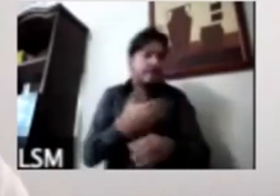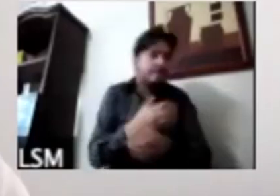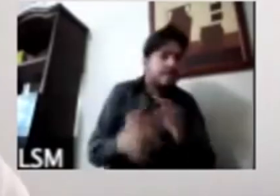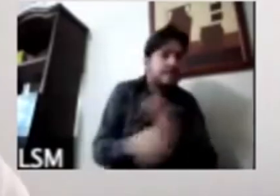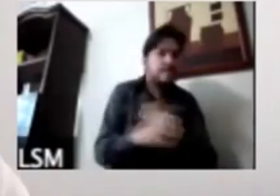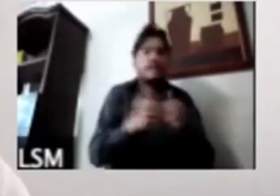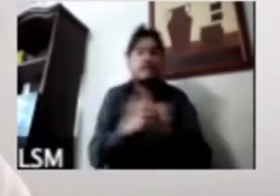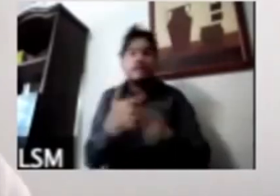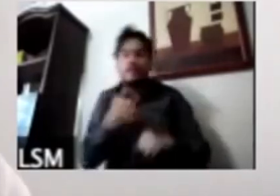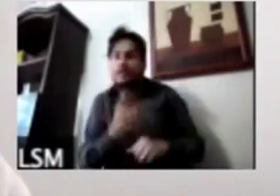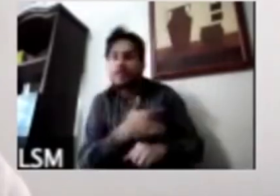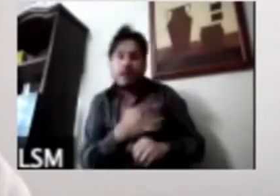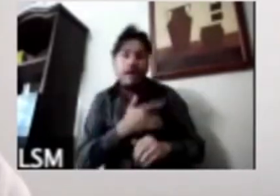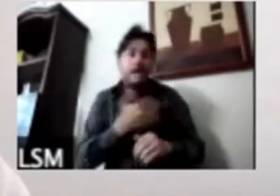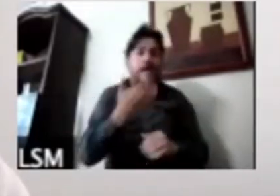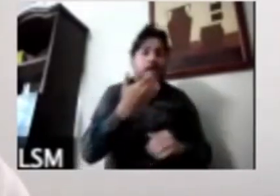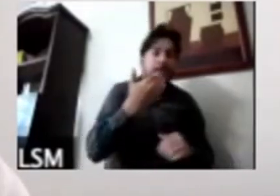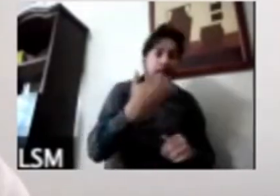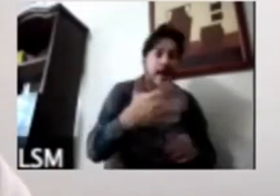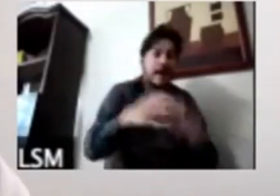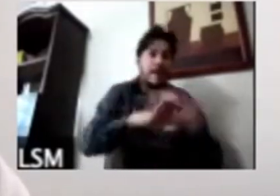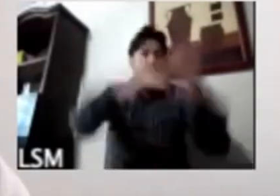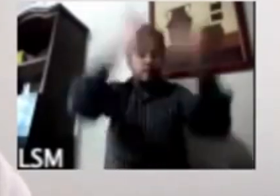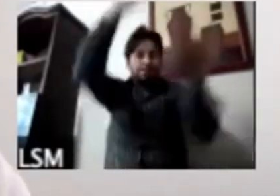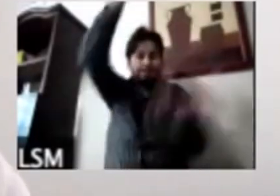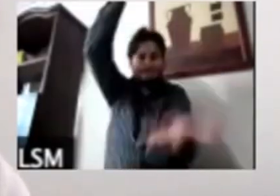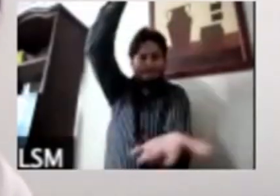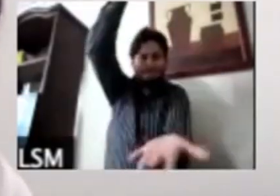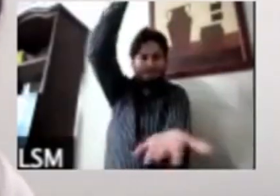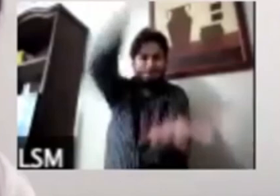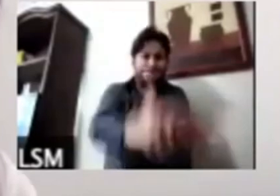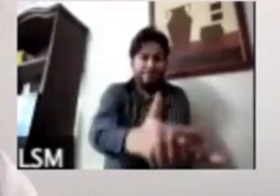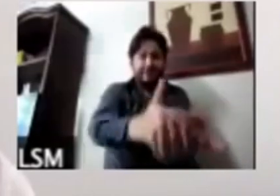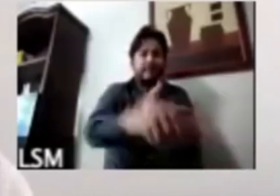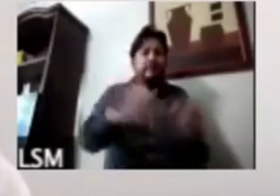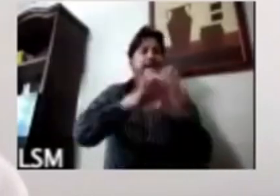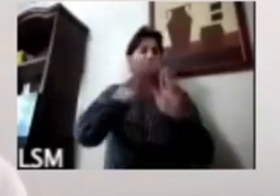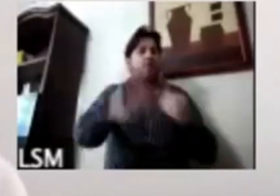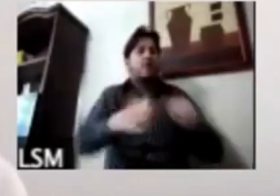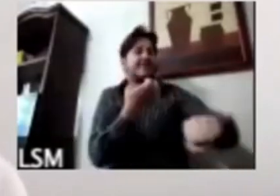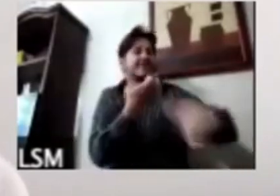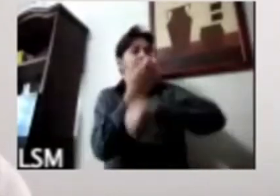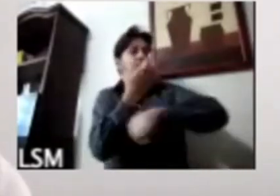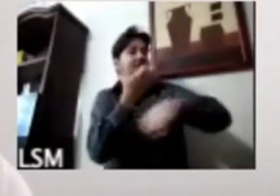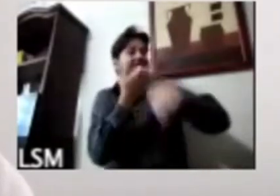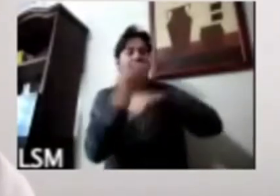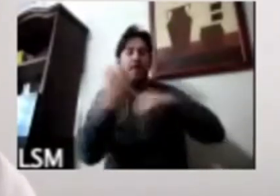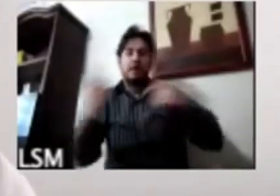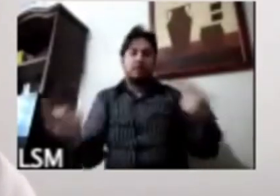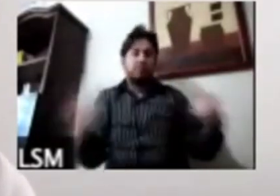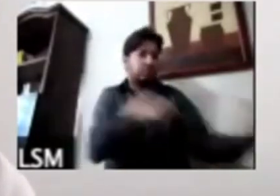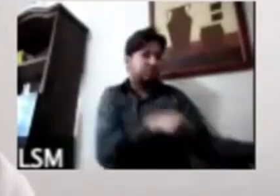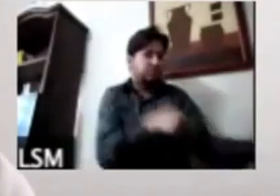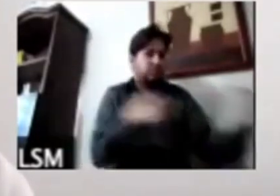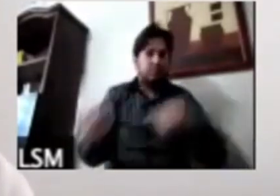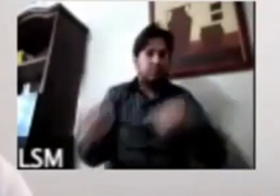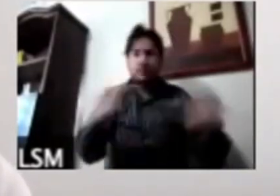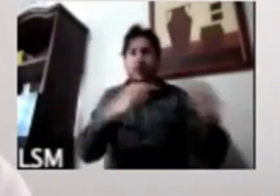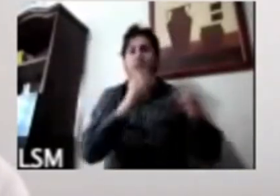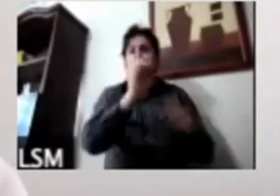de cerrar fronteras con otros estados colindantes también estaba a favor de encarcelar